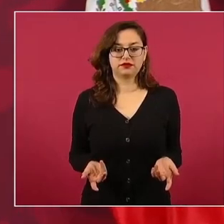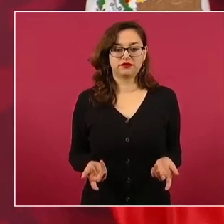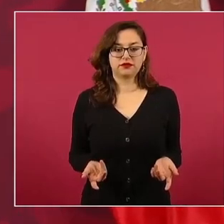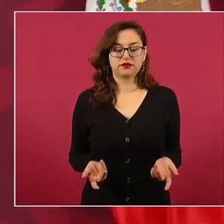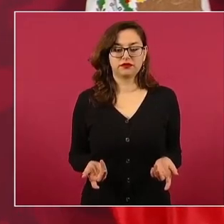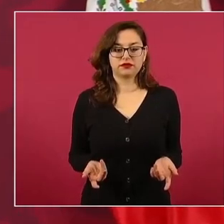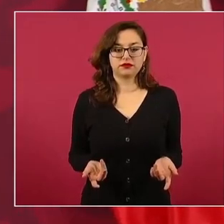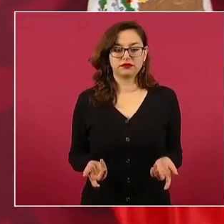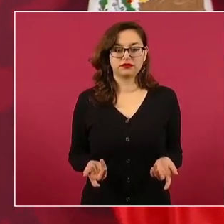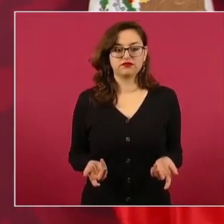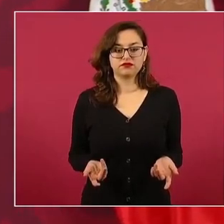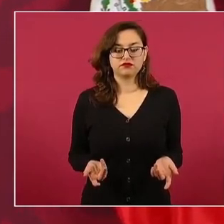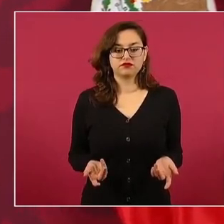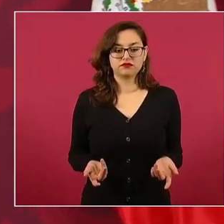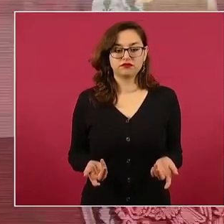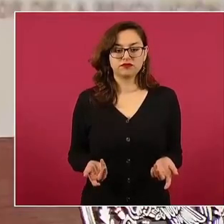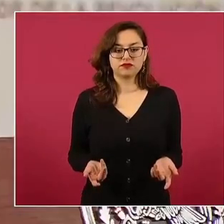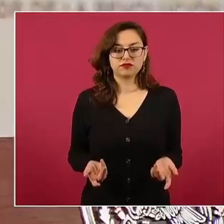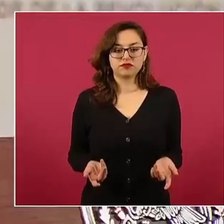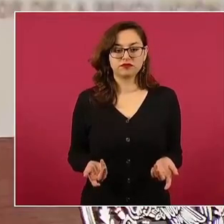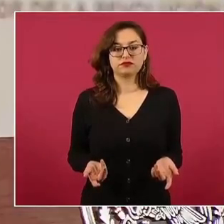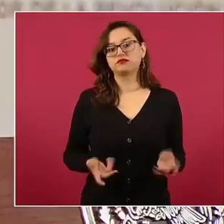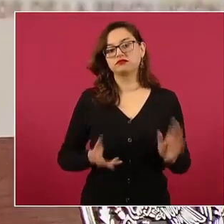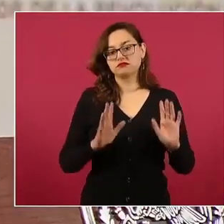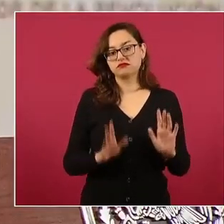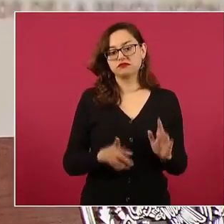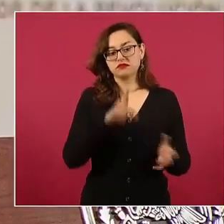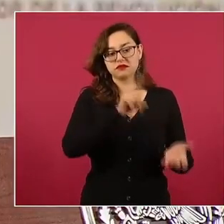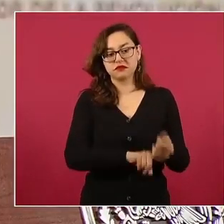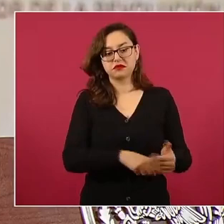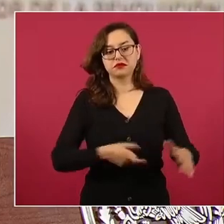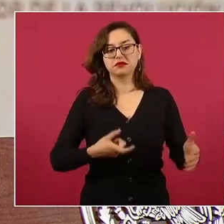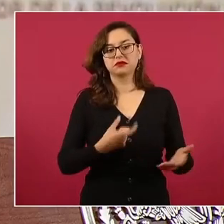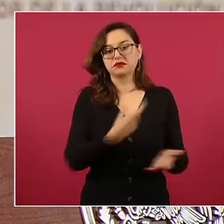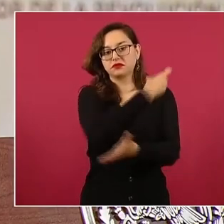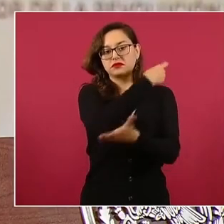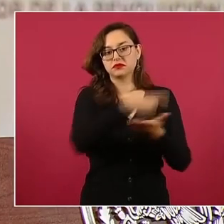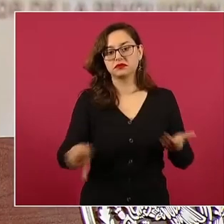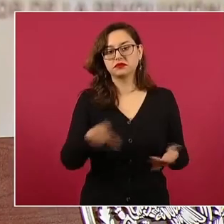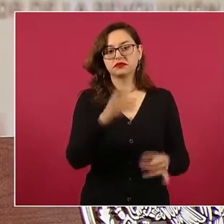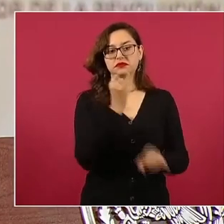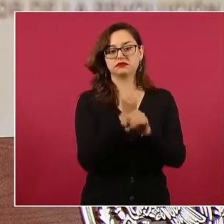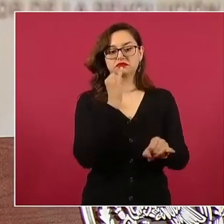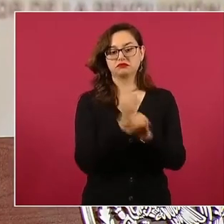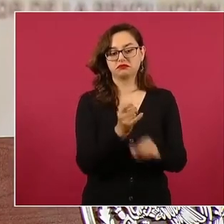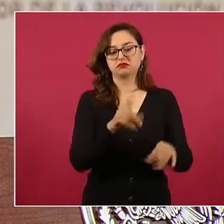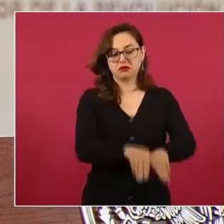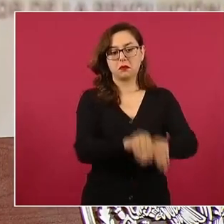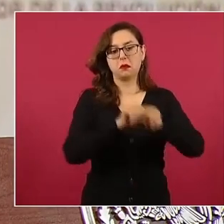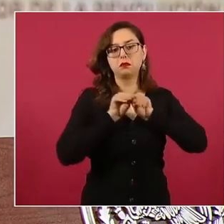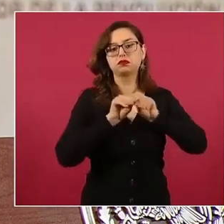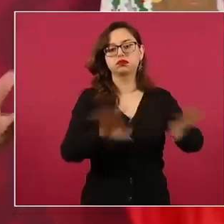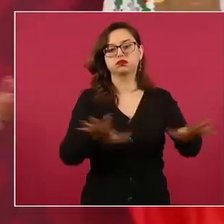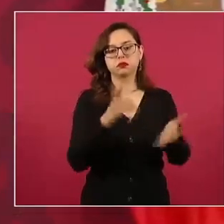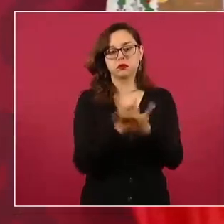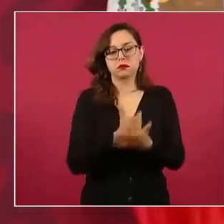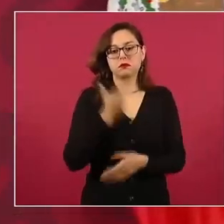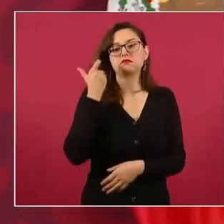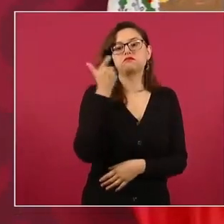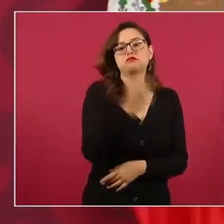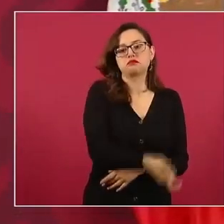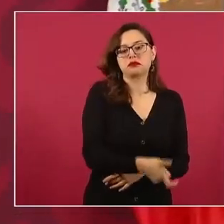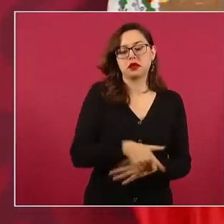de publicidad. Y sí, de repente